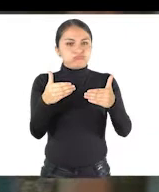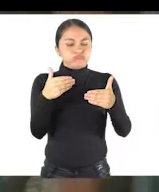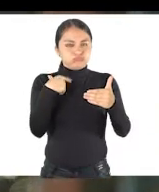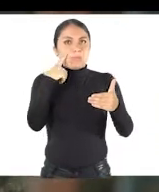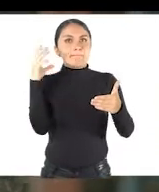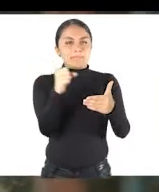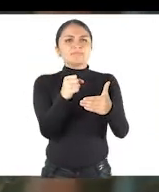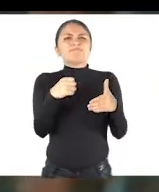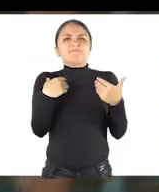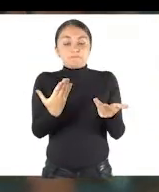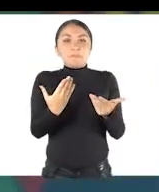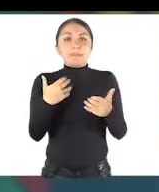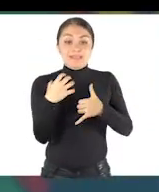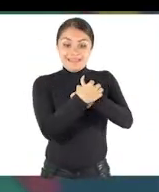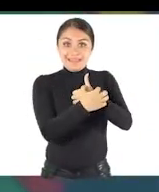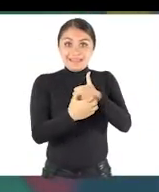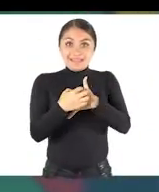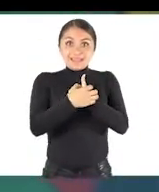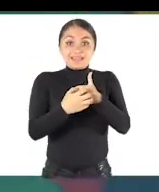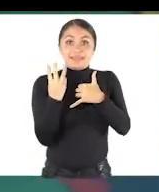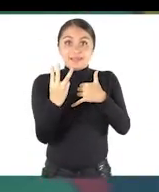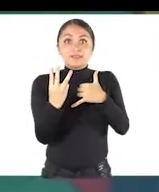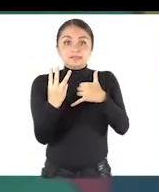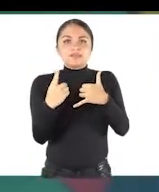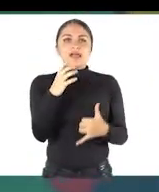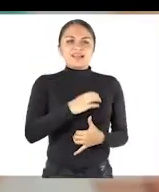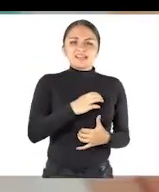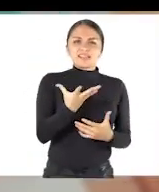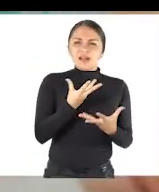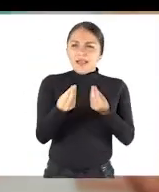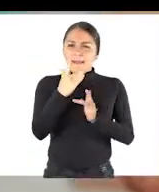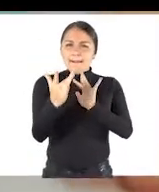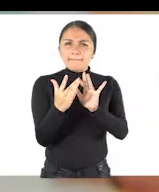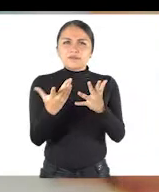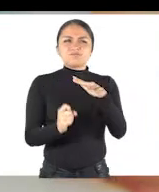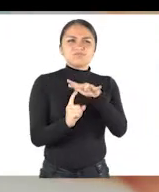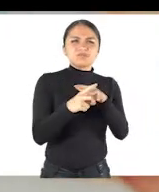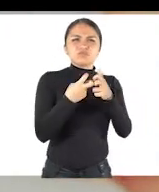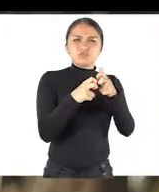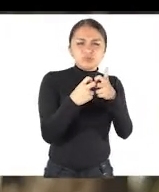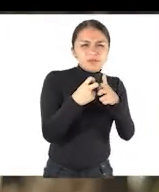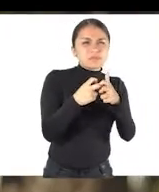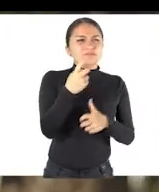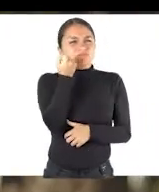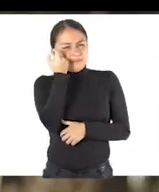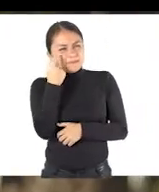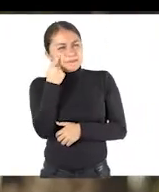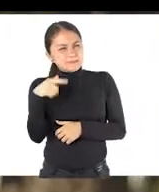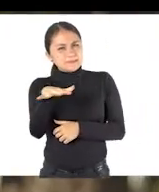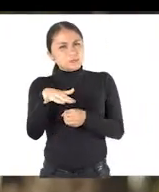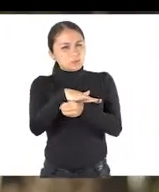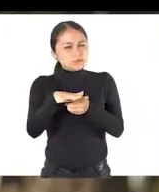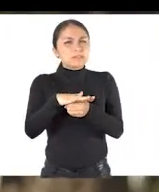acciones que nosotros tuvimos en el proyecto porque ese análisis nos permitió precisamente hacer una caracterización de las tres regiones, entender